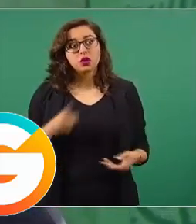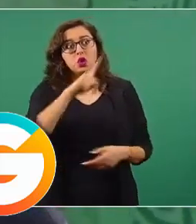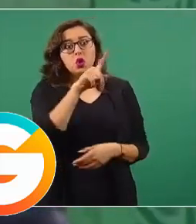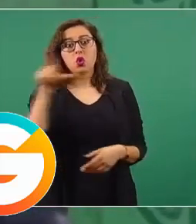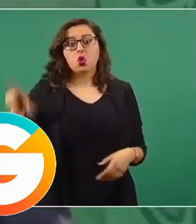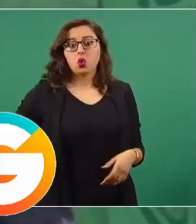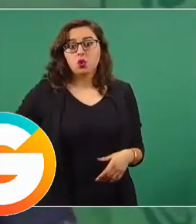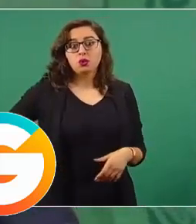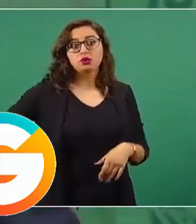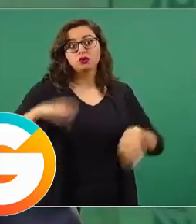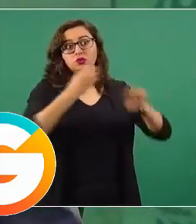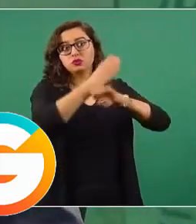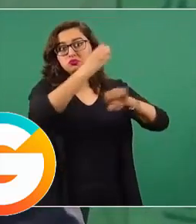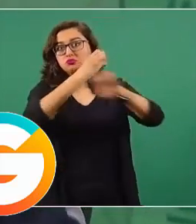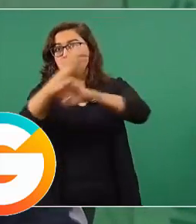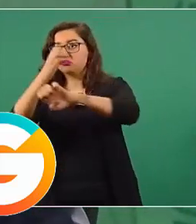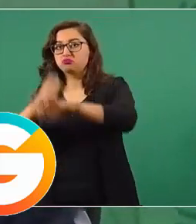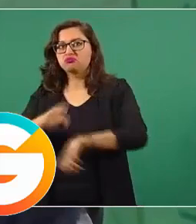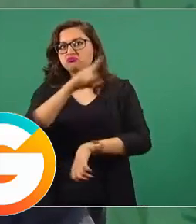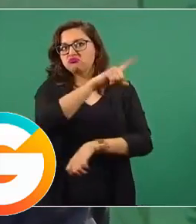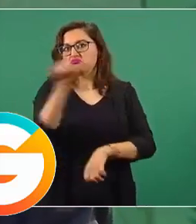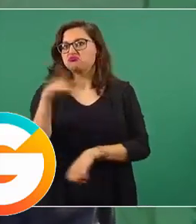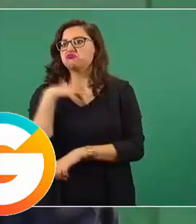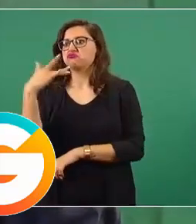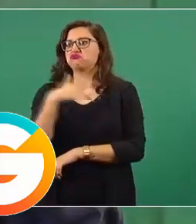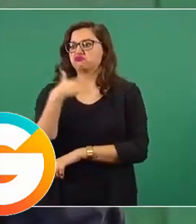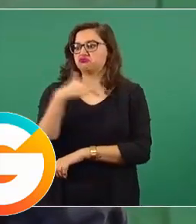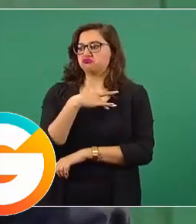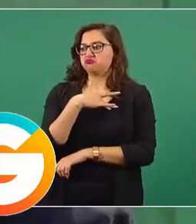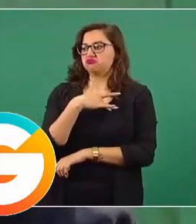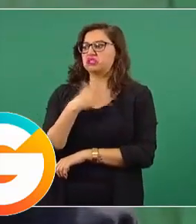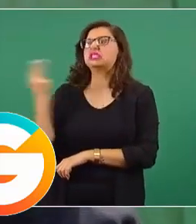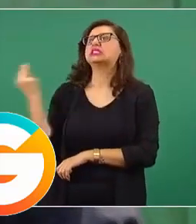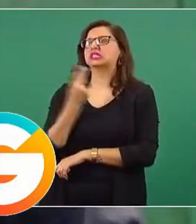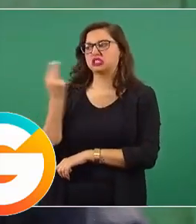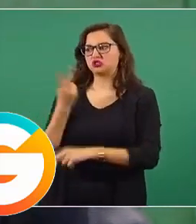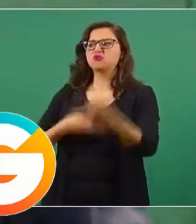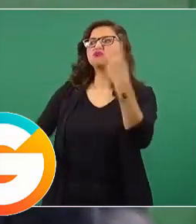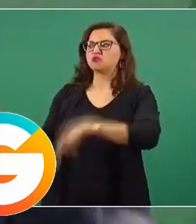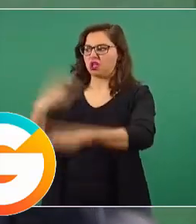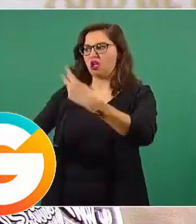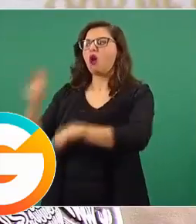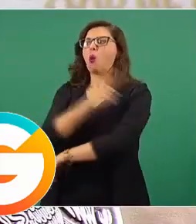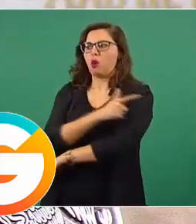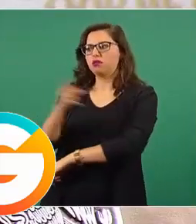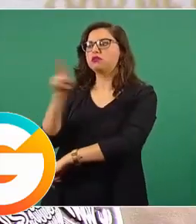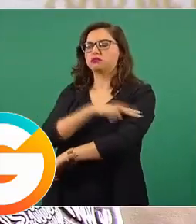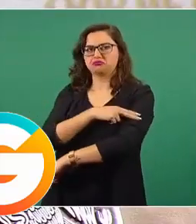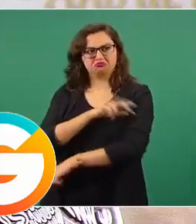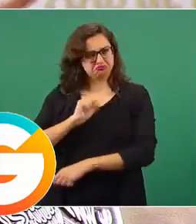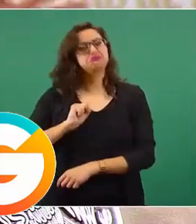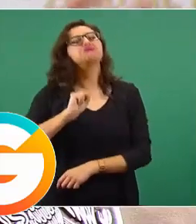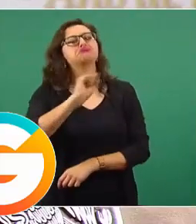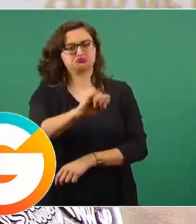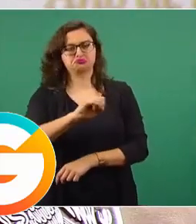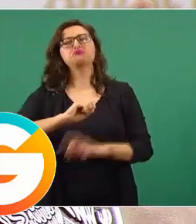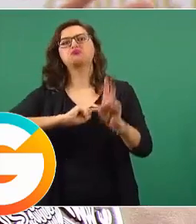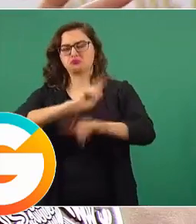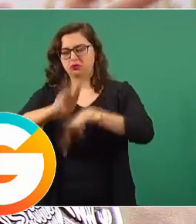estatales, va a participar la Guardia Nacional en la